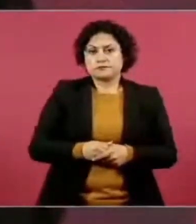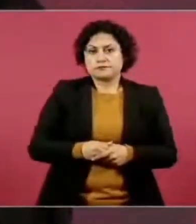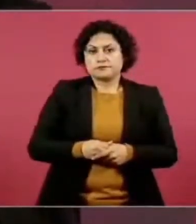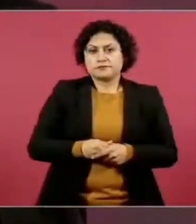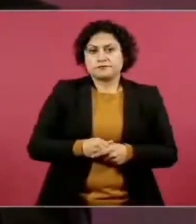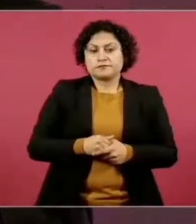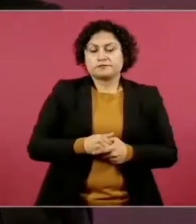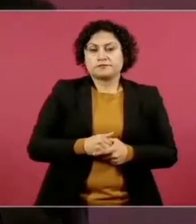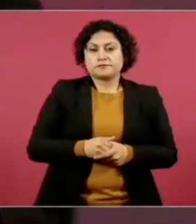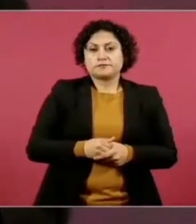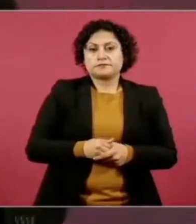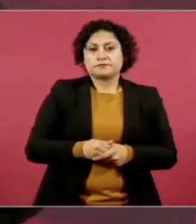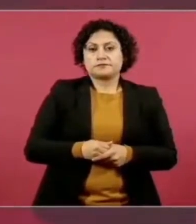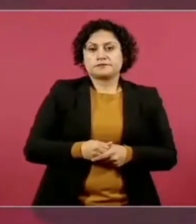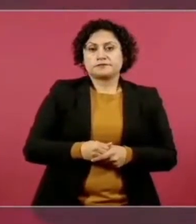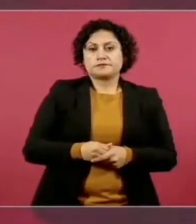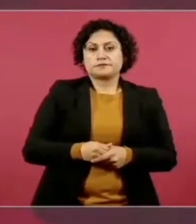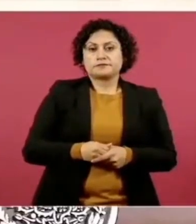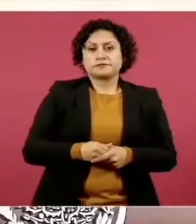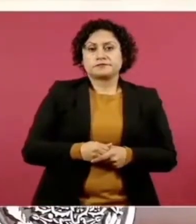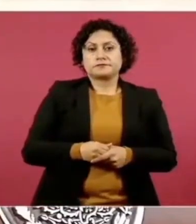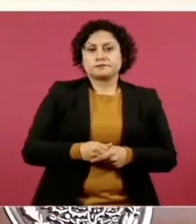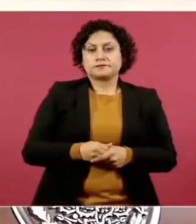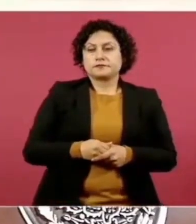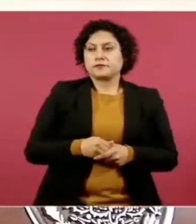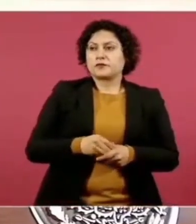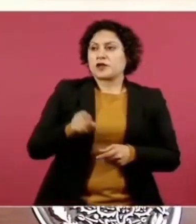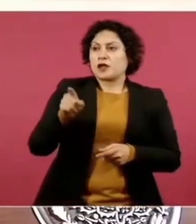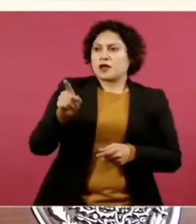va Vicente, para dónde va la gente.